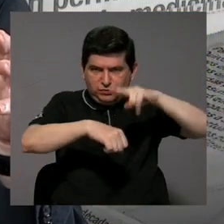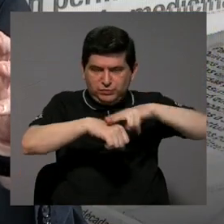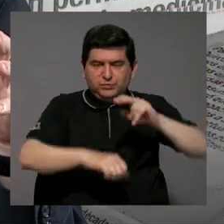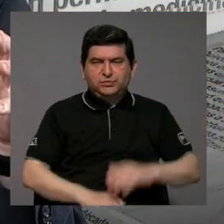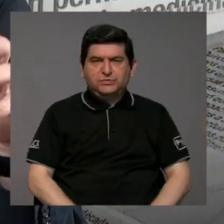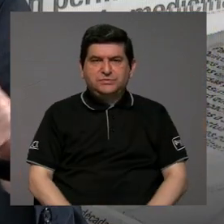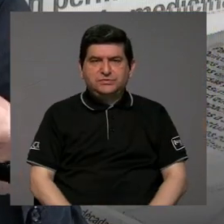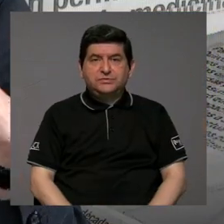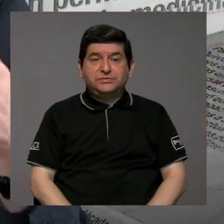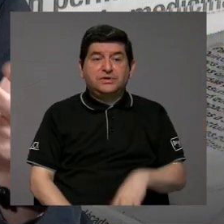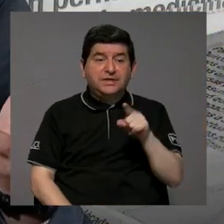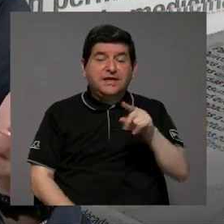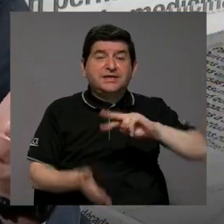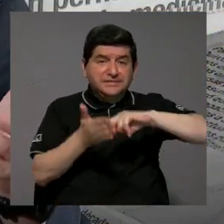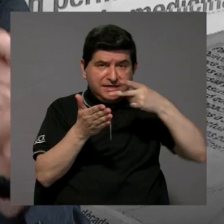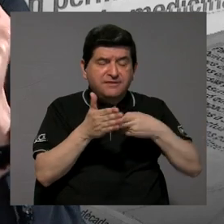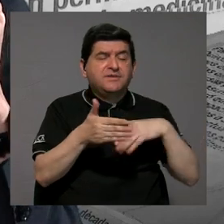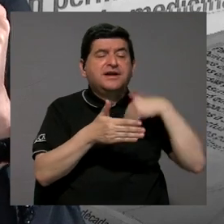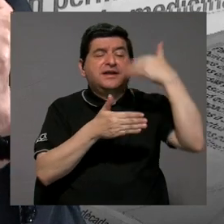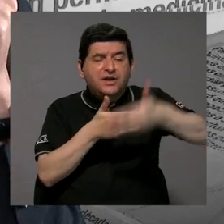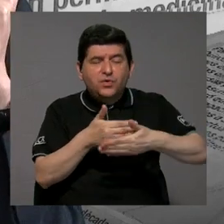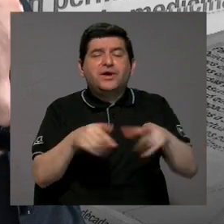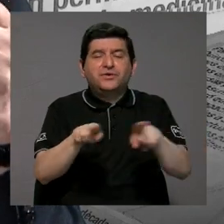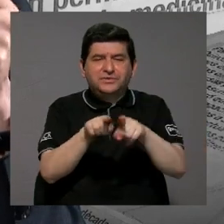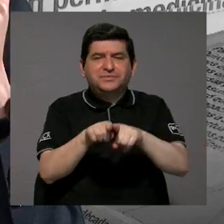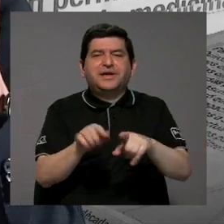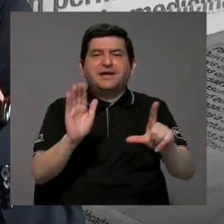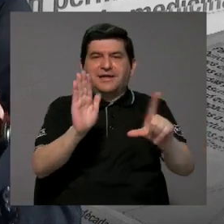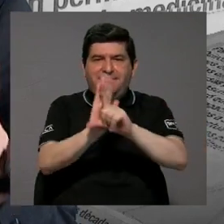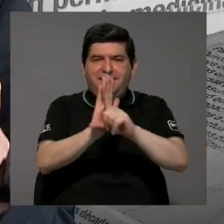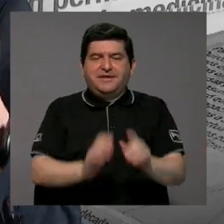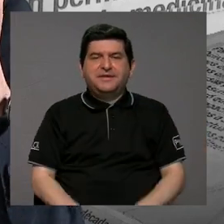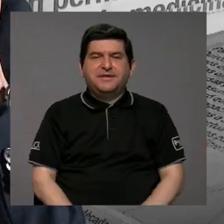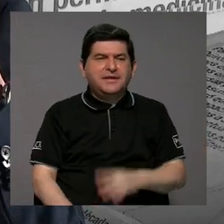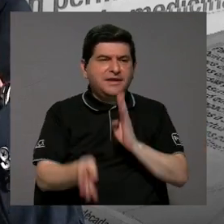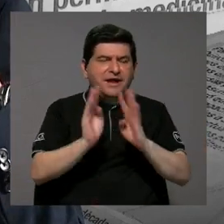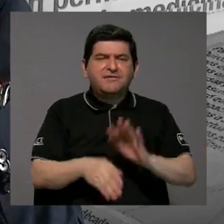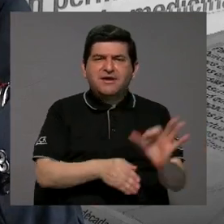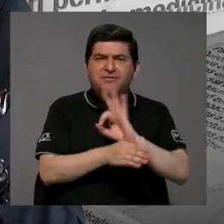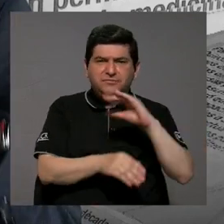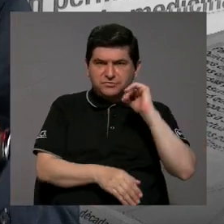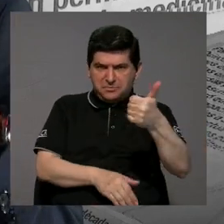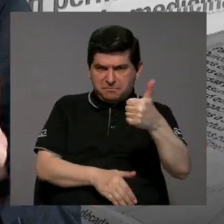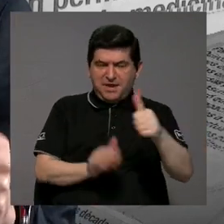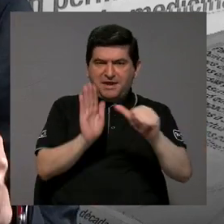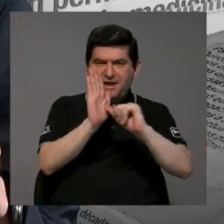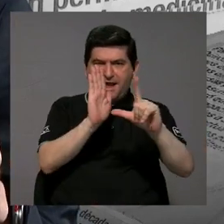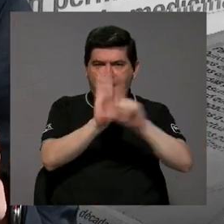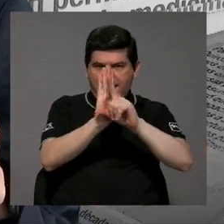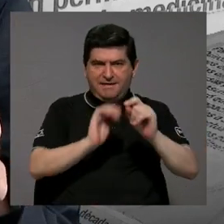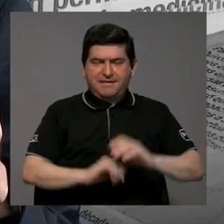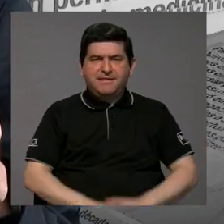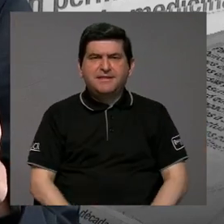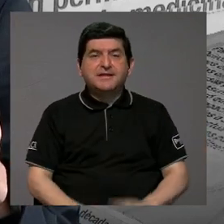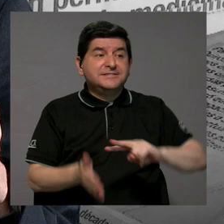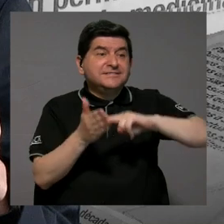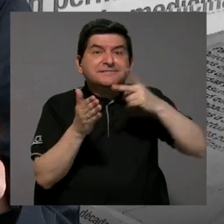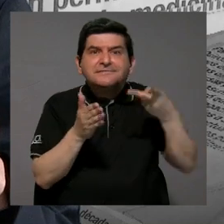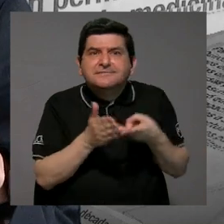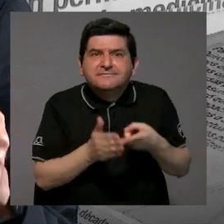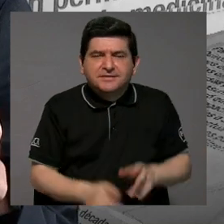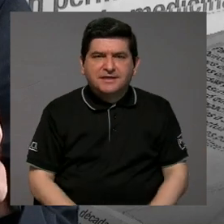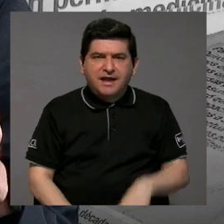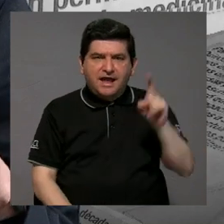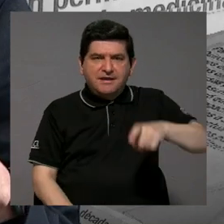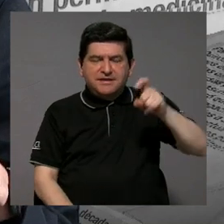forma se traducen en legislación. Entonces, cuando hablamos de eficiencia de la Asamblea Legislativa, estamos hablando de que